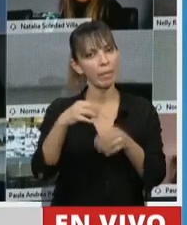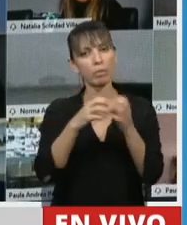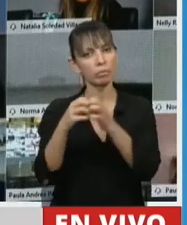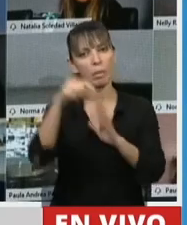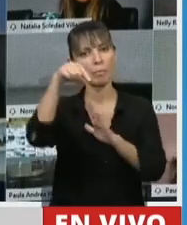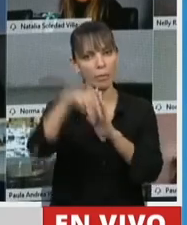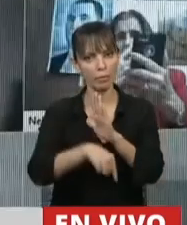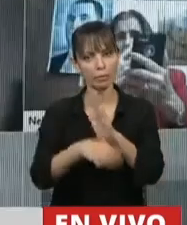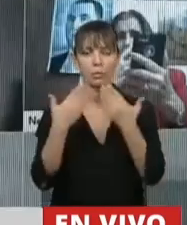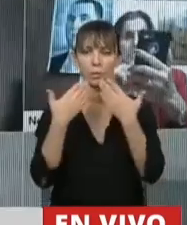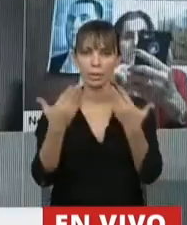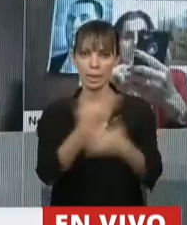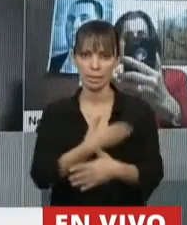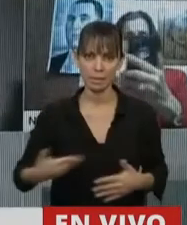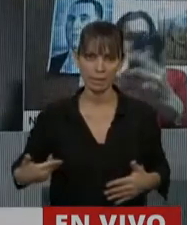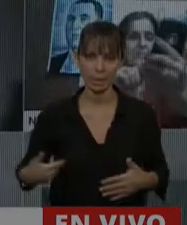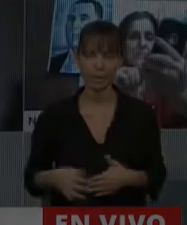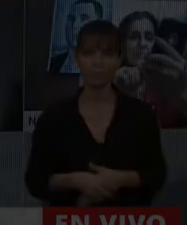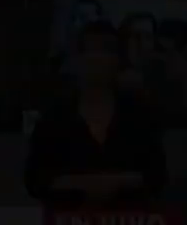Presidente. Gracias, diputado Esteve.